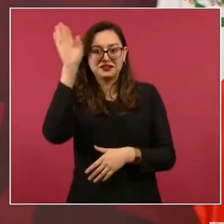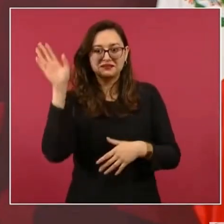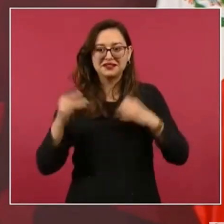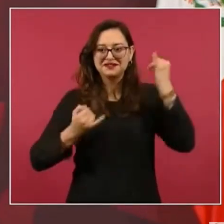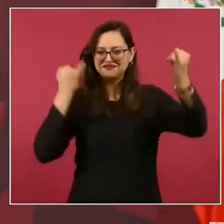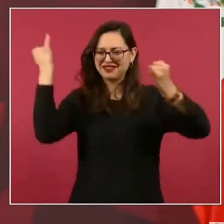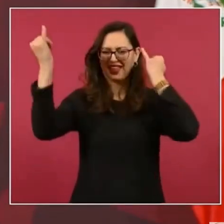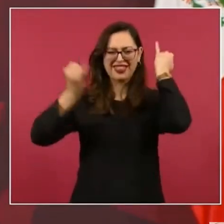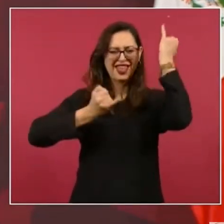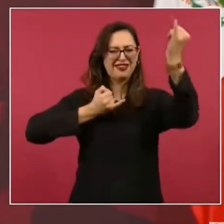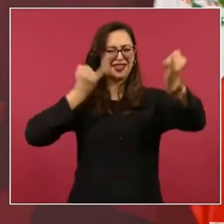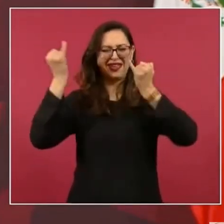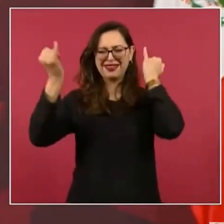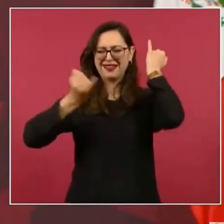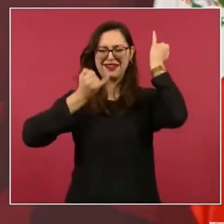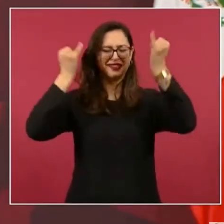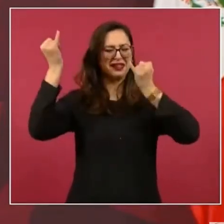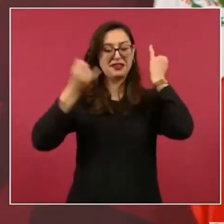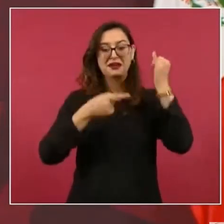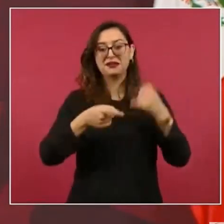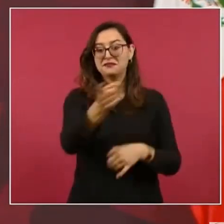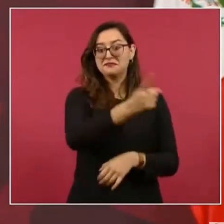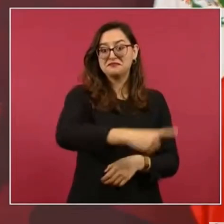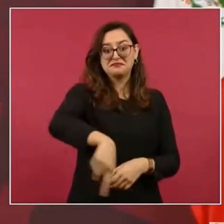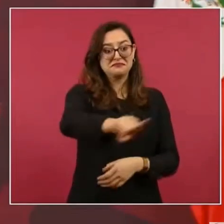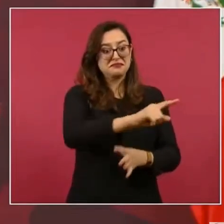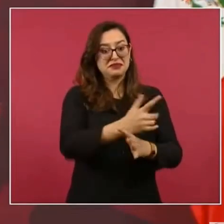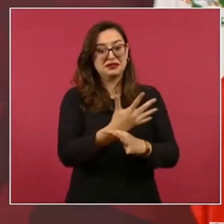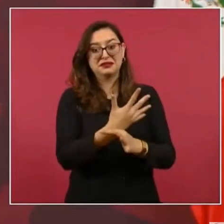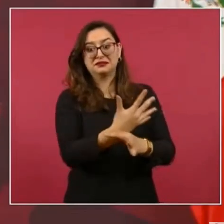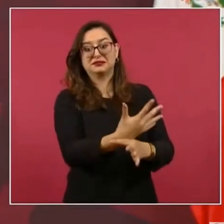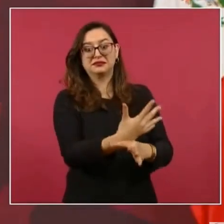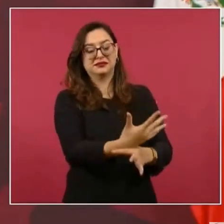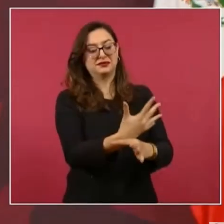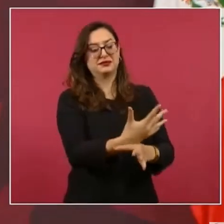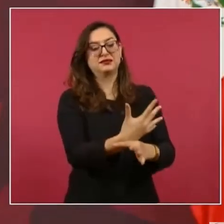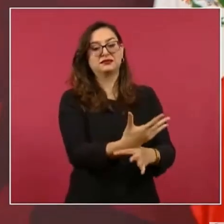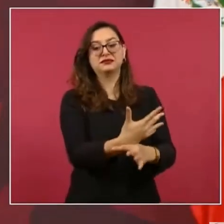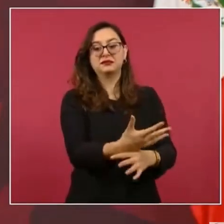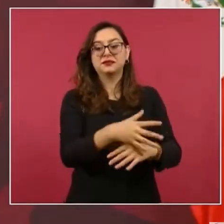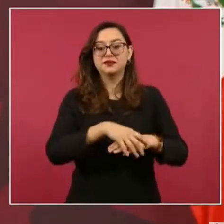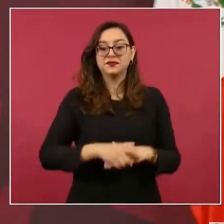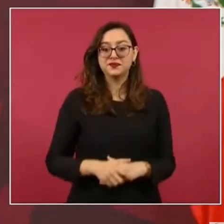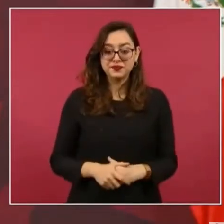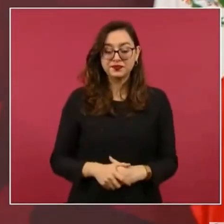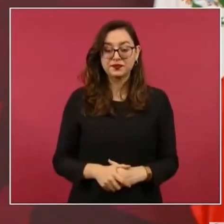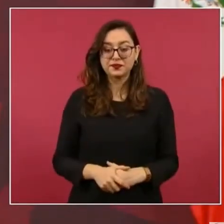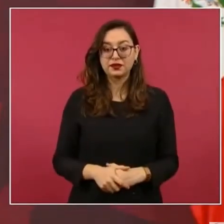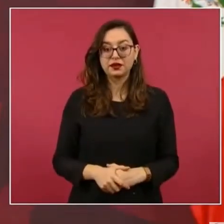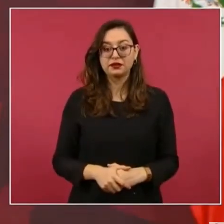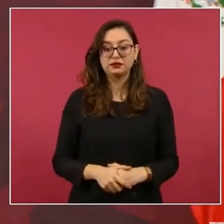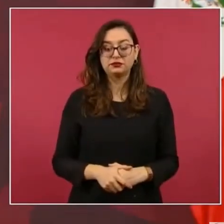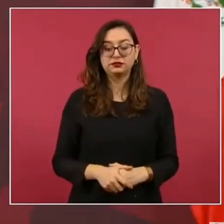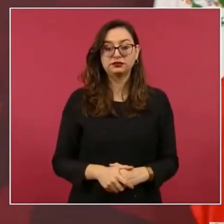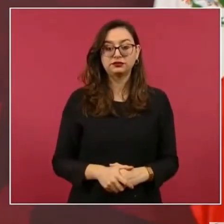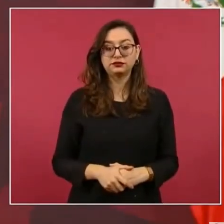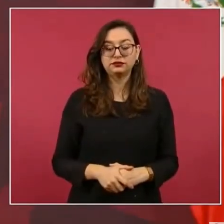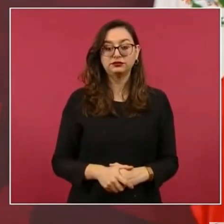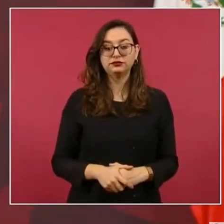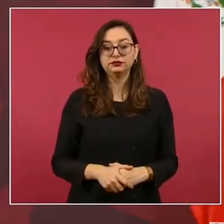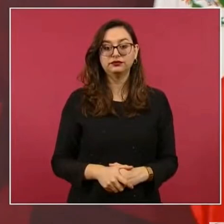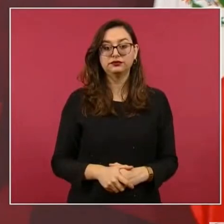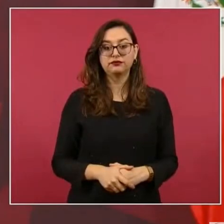Entonces, poco a poco, que no… bueno, que se hacía muchísimo tiempo para llegar. Estamos